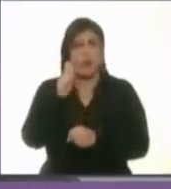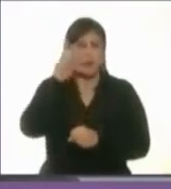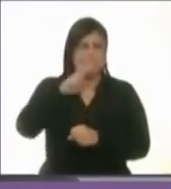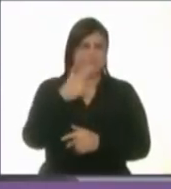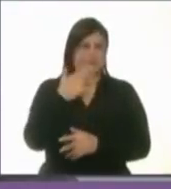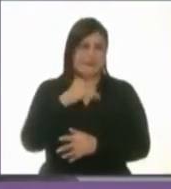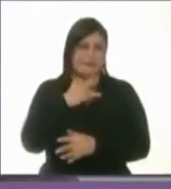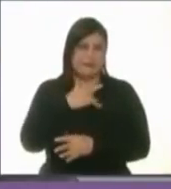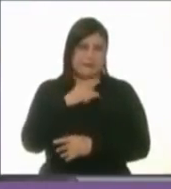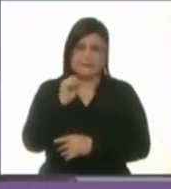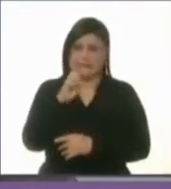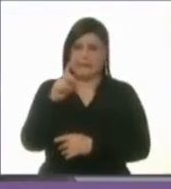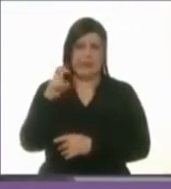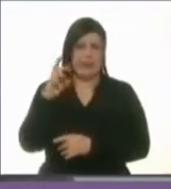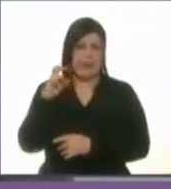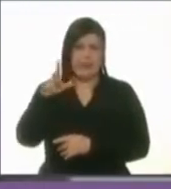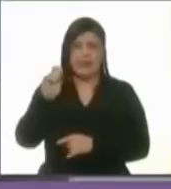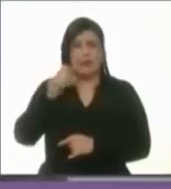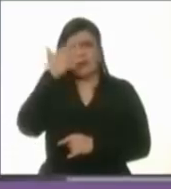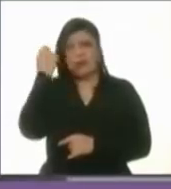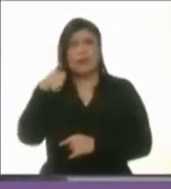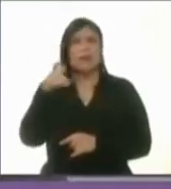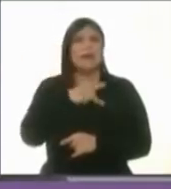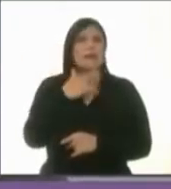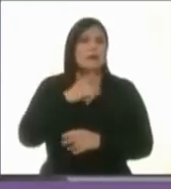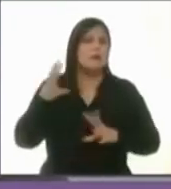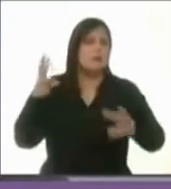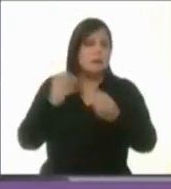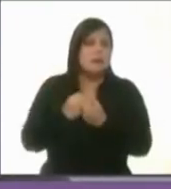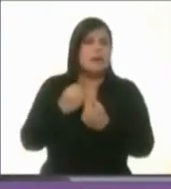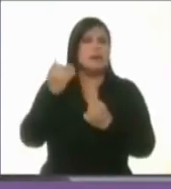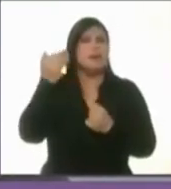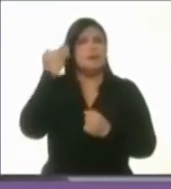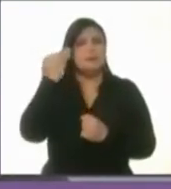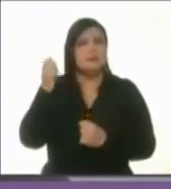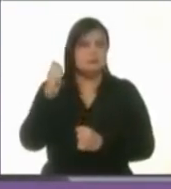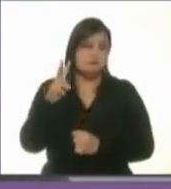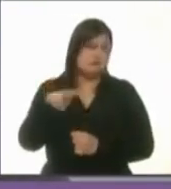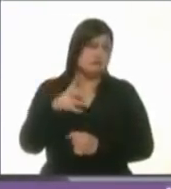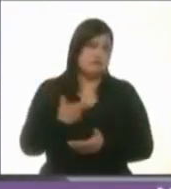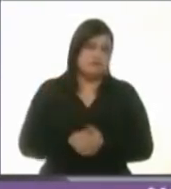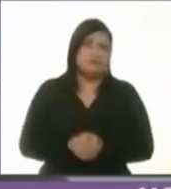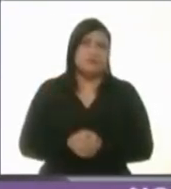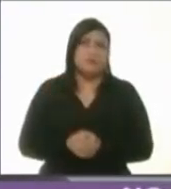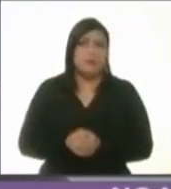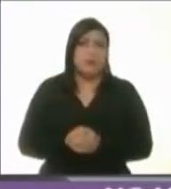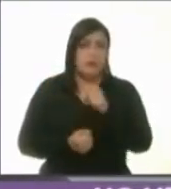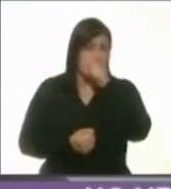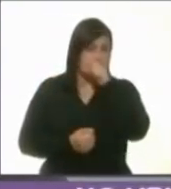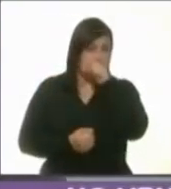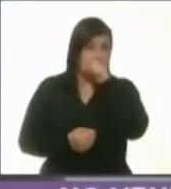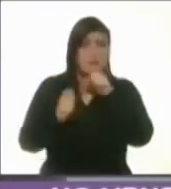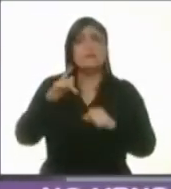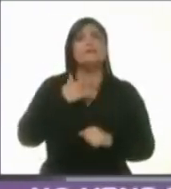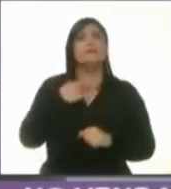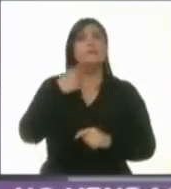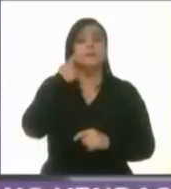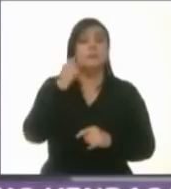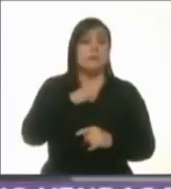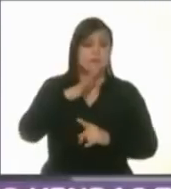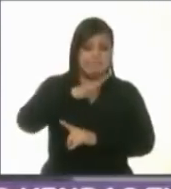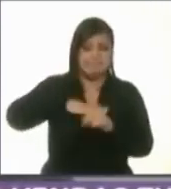Cederec no tienes idea de lo que ha sido el proceso histórico. Ah, bueno, no, no, ya, ya. Y fusionar la medio ambiente